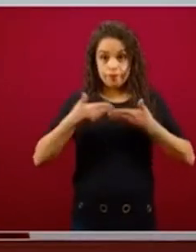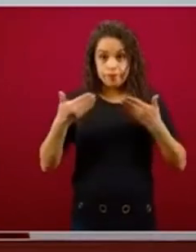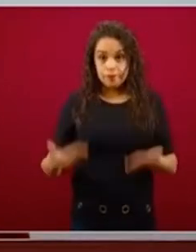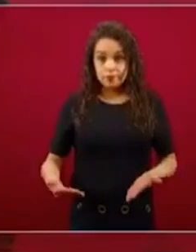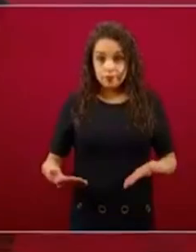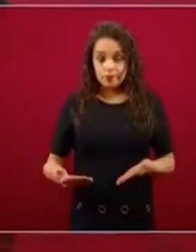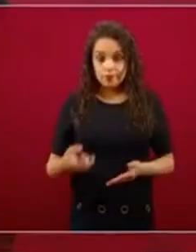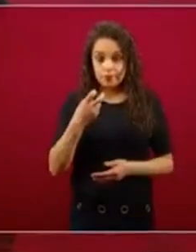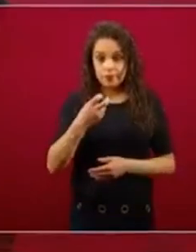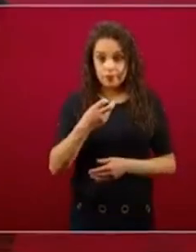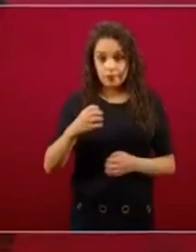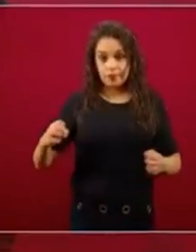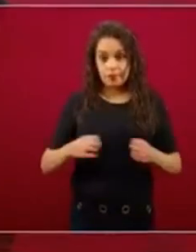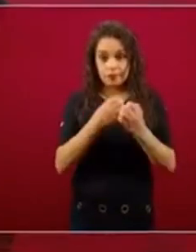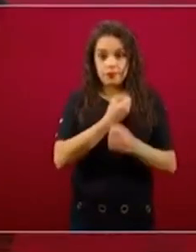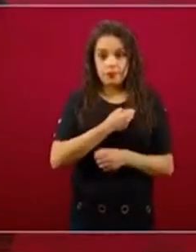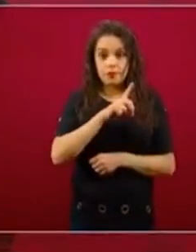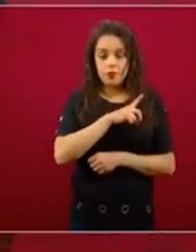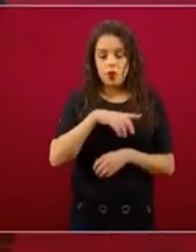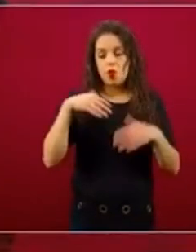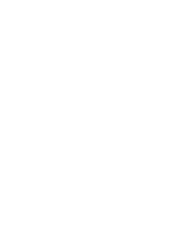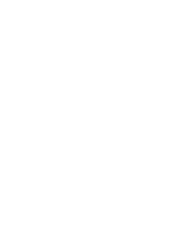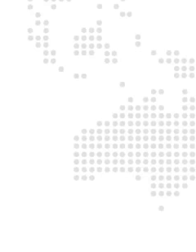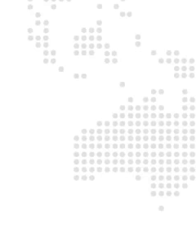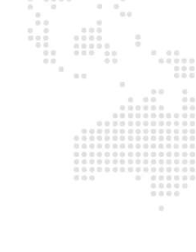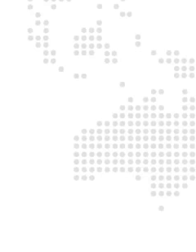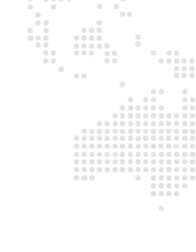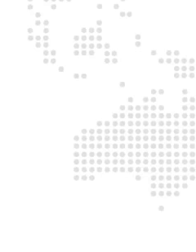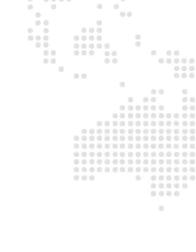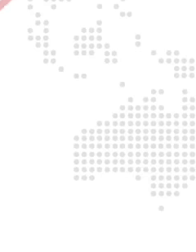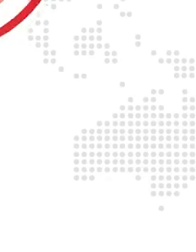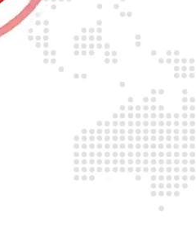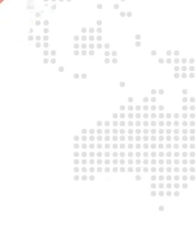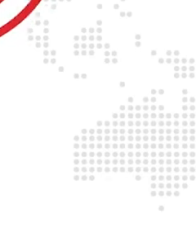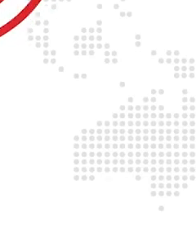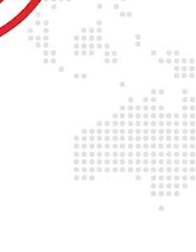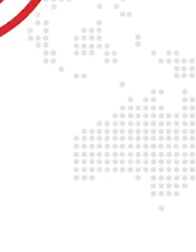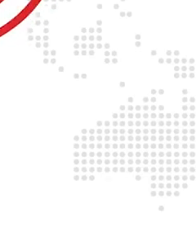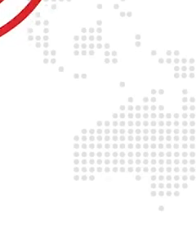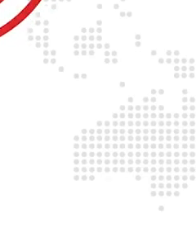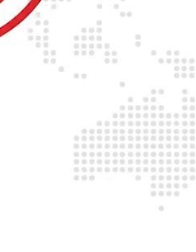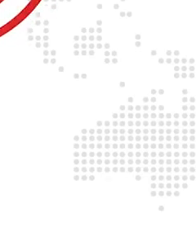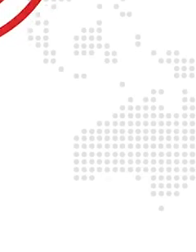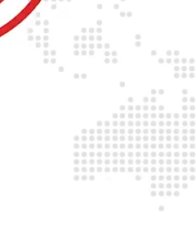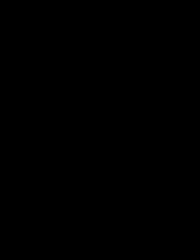afectadas enormemente. Nosotras… ¡Gracias! ¡Gracias!